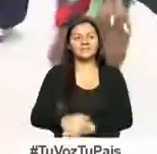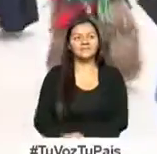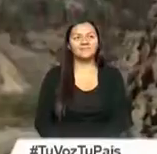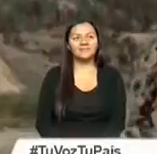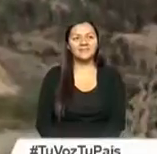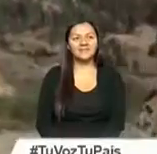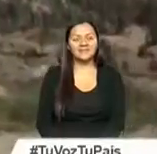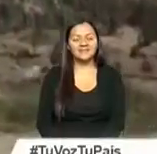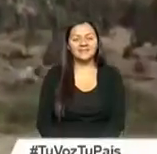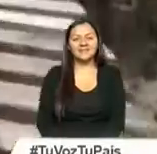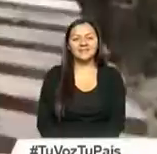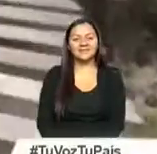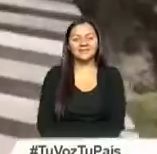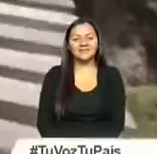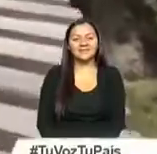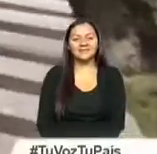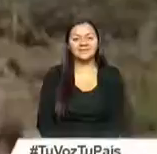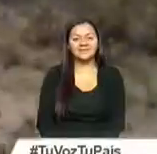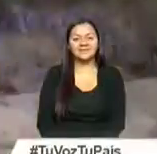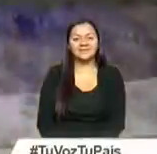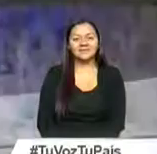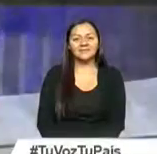Caterine Morejón, Noticiero Ciudadano.